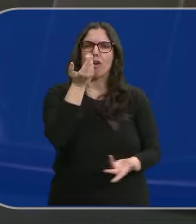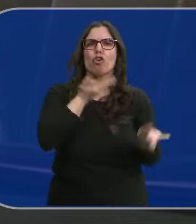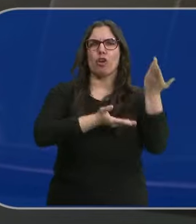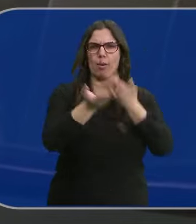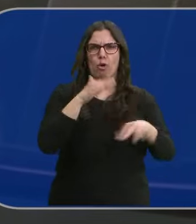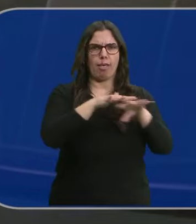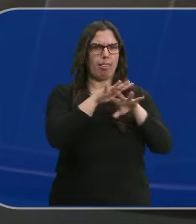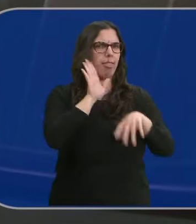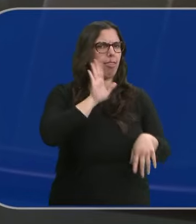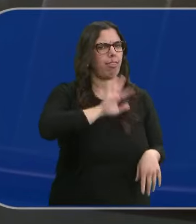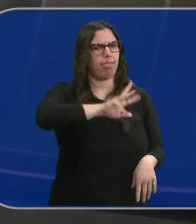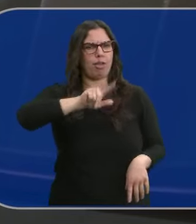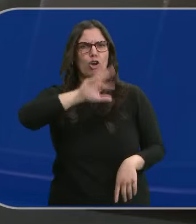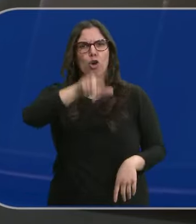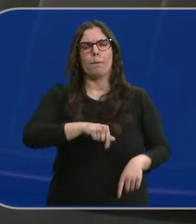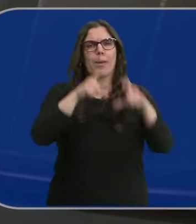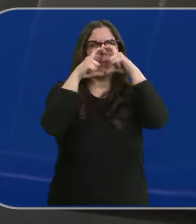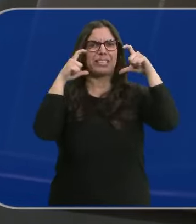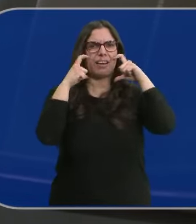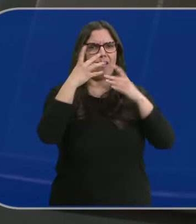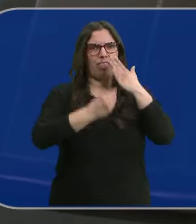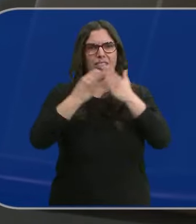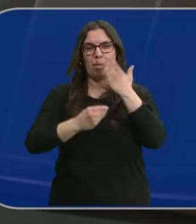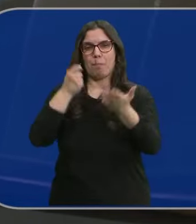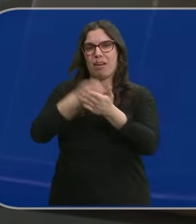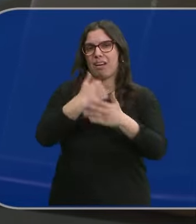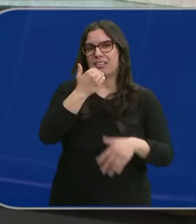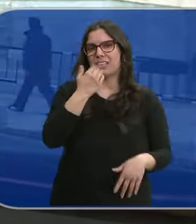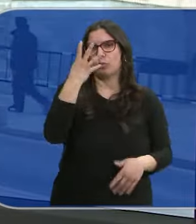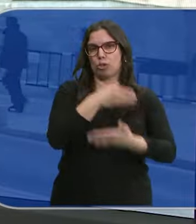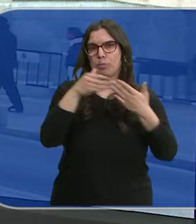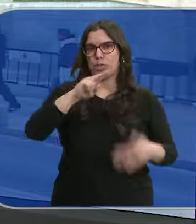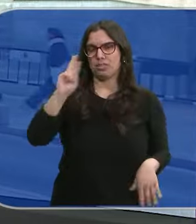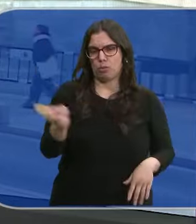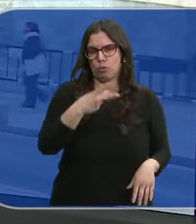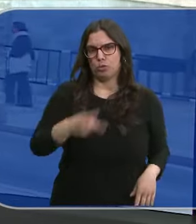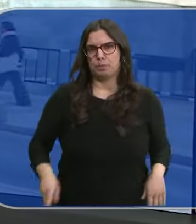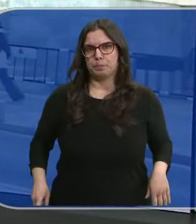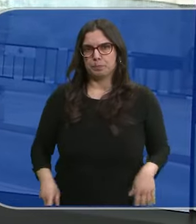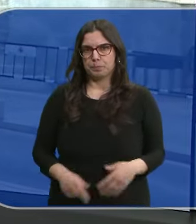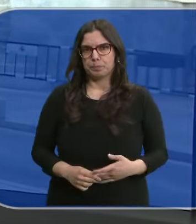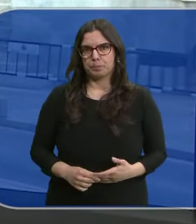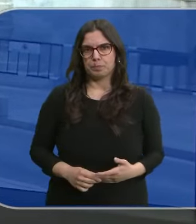colaboradora por comprar mascarillas defectuosas por casi 4 millones de euros. Andrea, volvemos contigo.